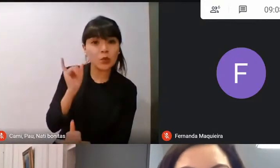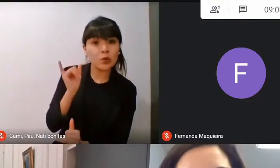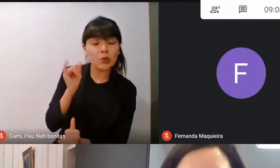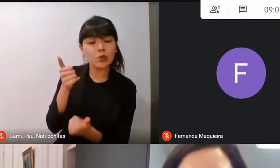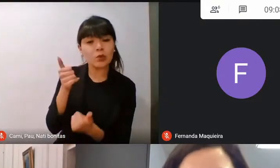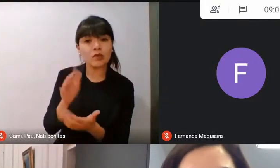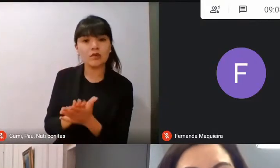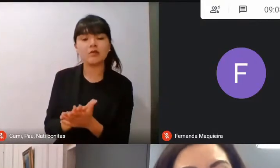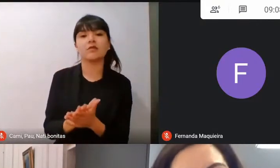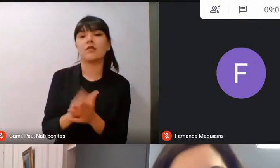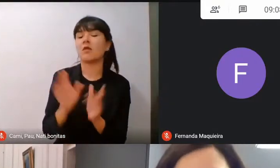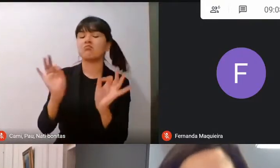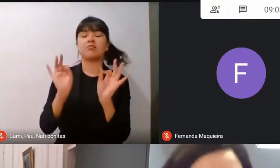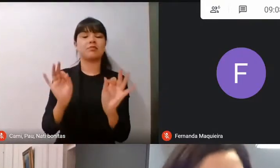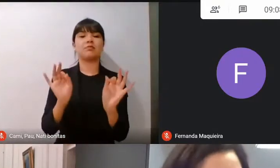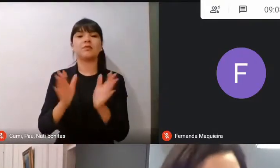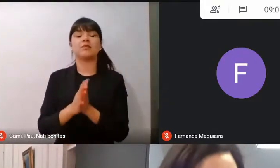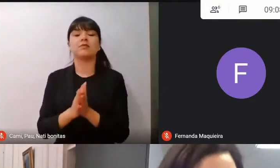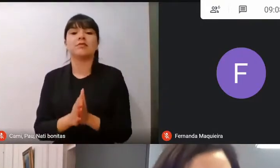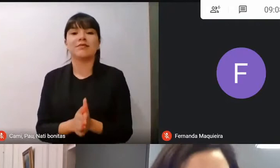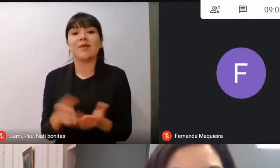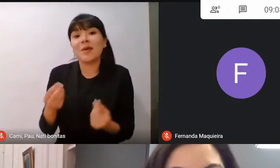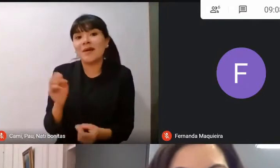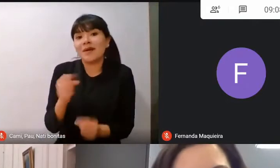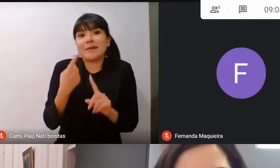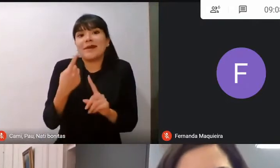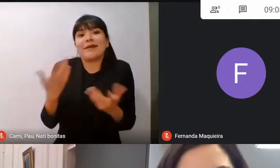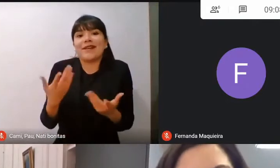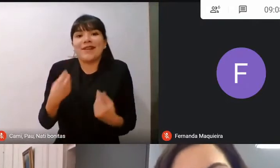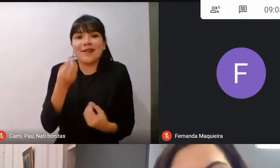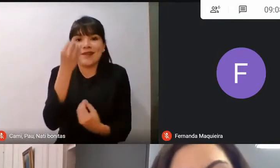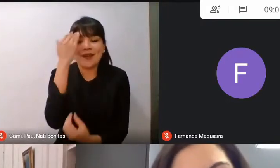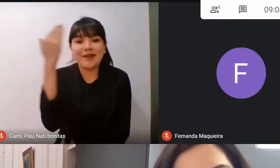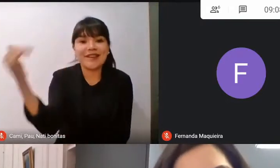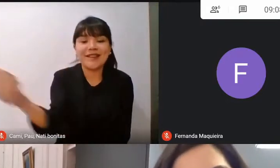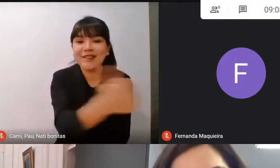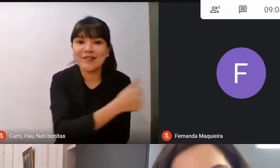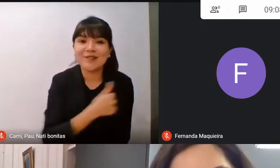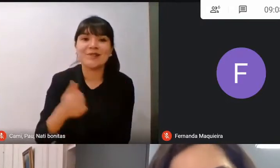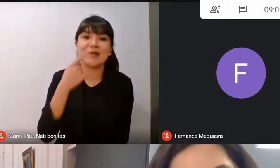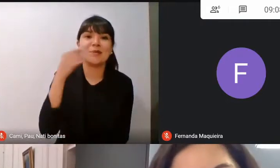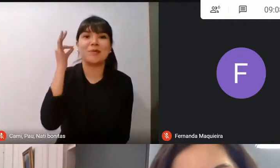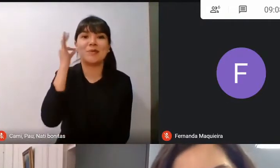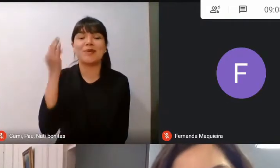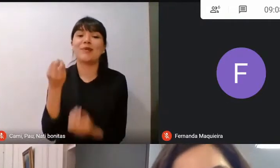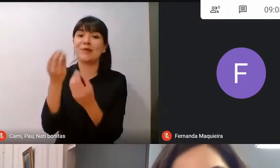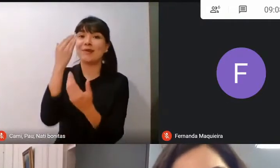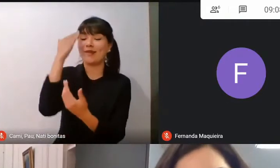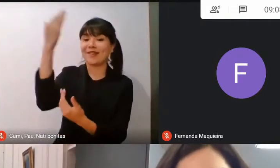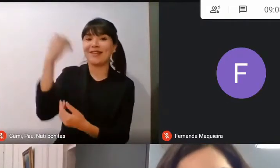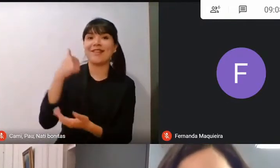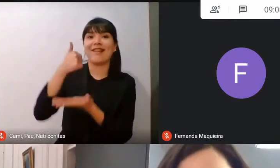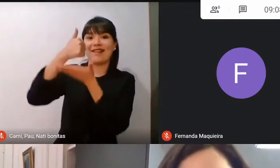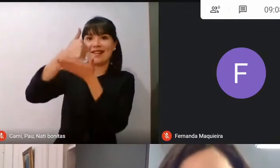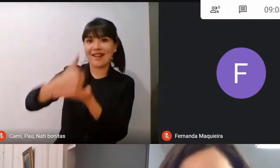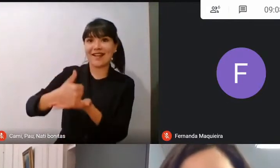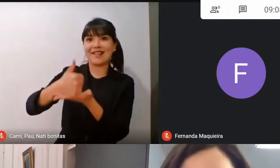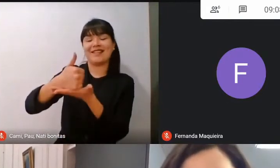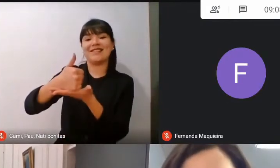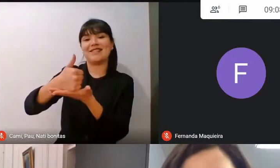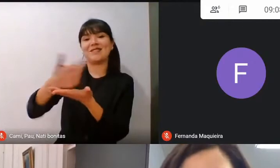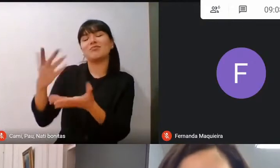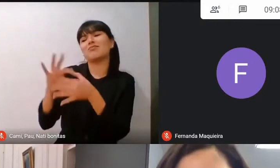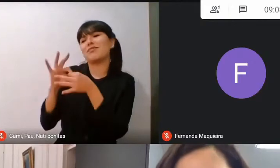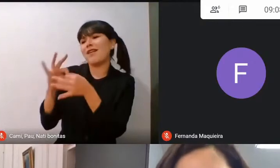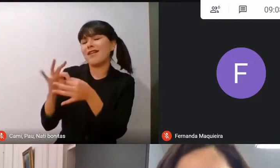Ya, estupendo. Primero, buenos días a todos y a todas las presentes. Buenos días, alcalde. Muchísimas gracias por estar